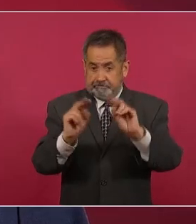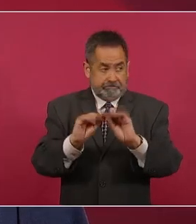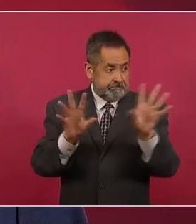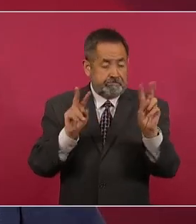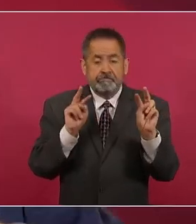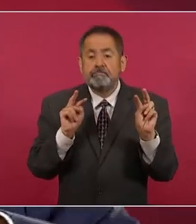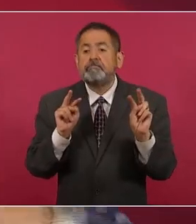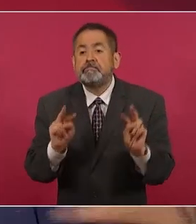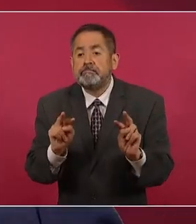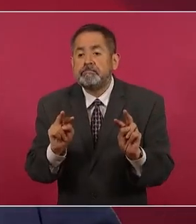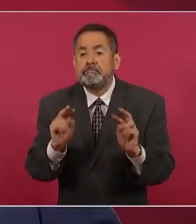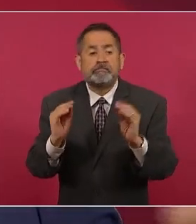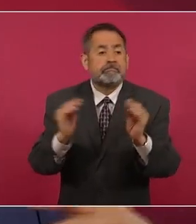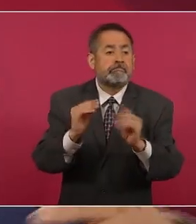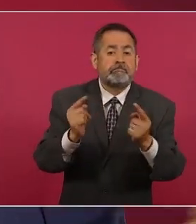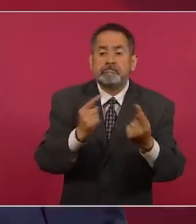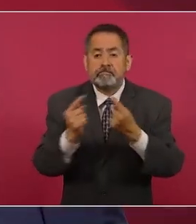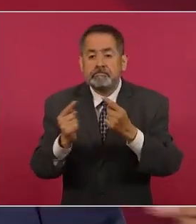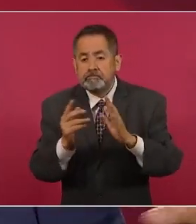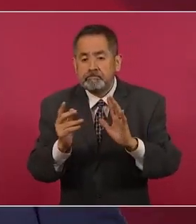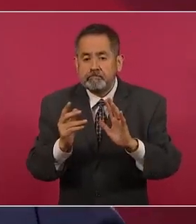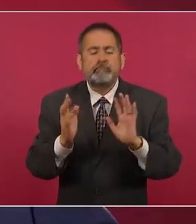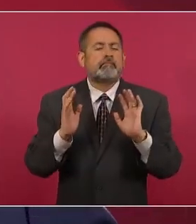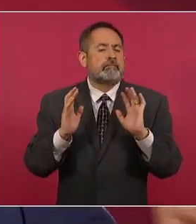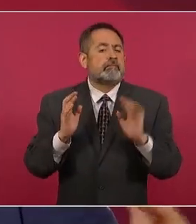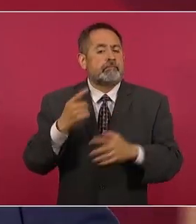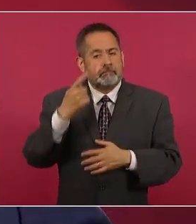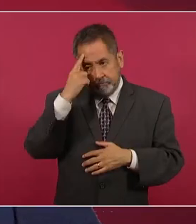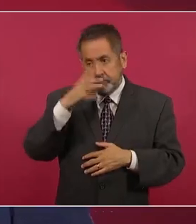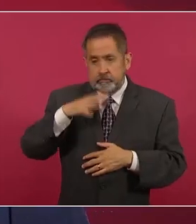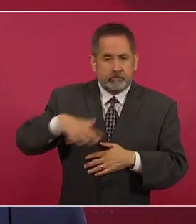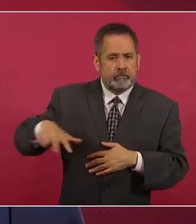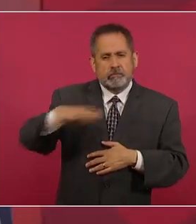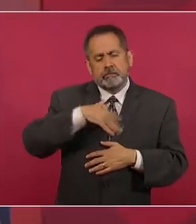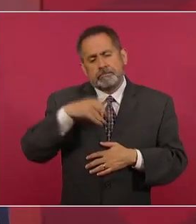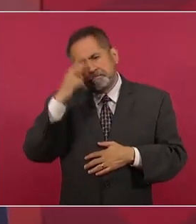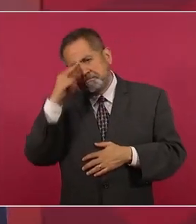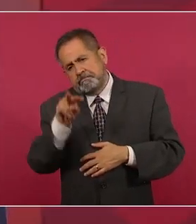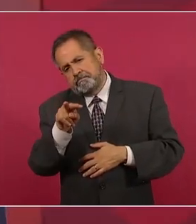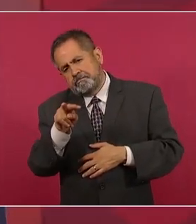para que todos los mexicanos nos enteremos.